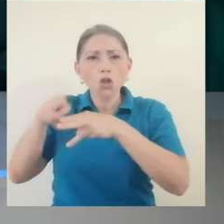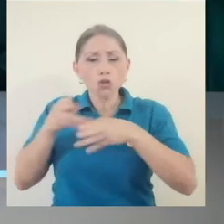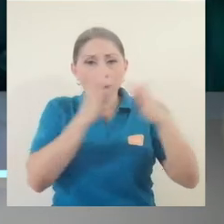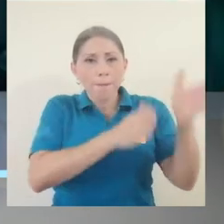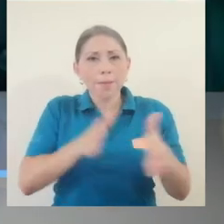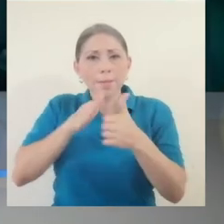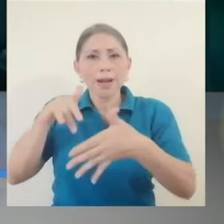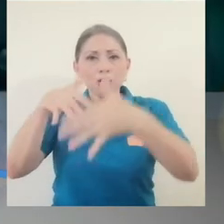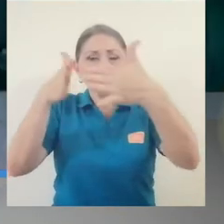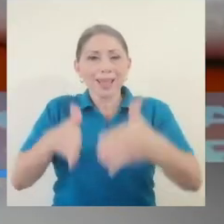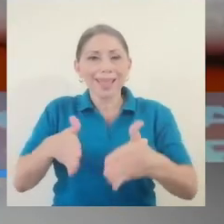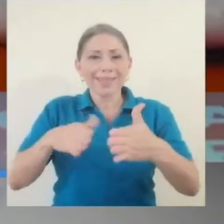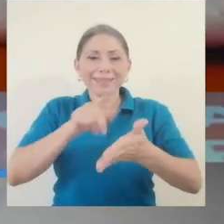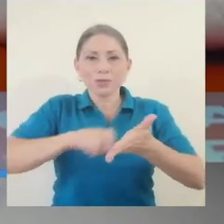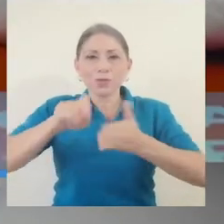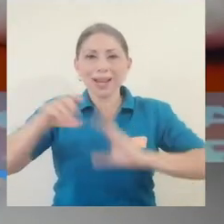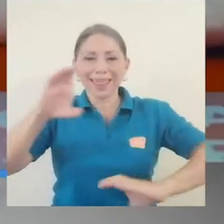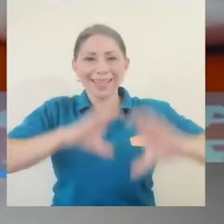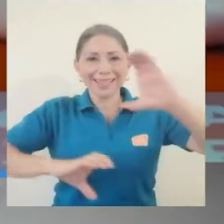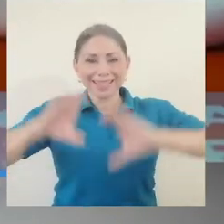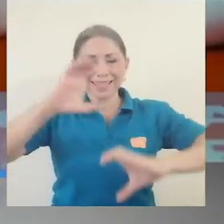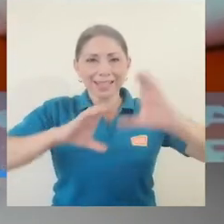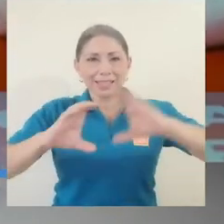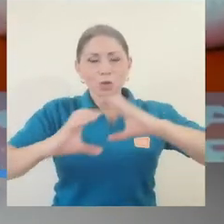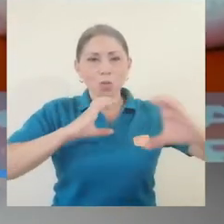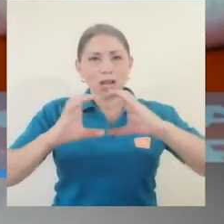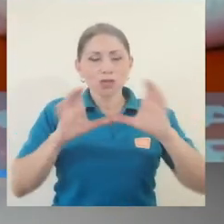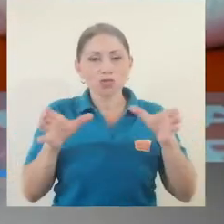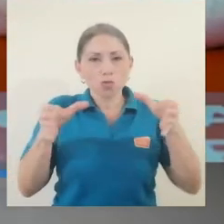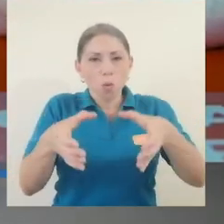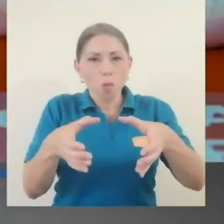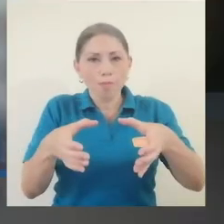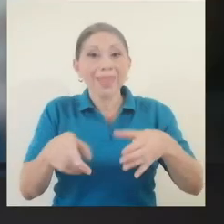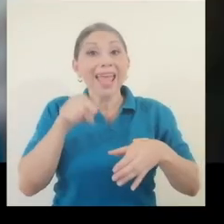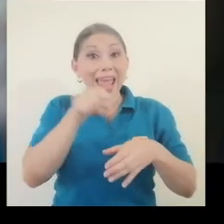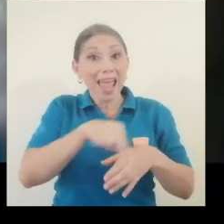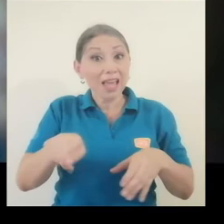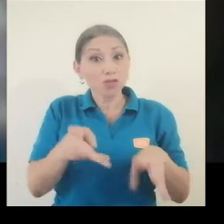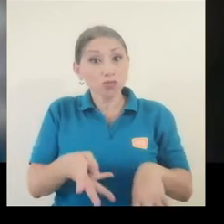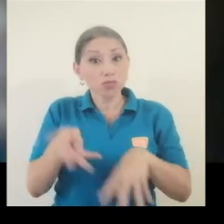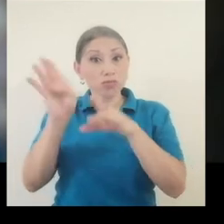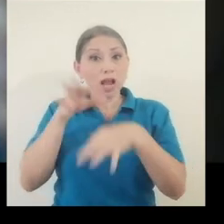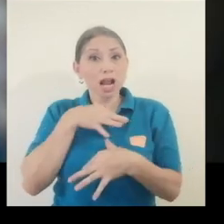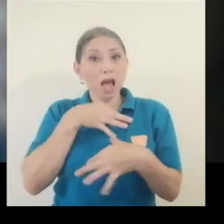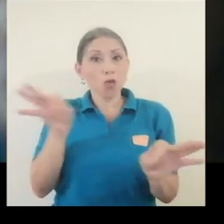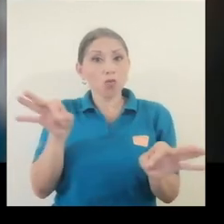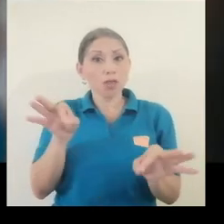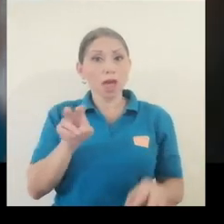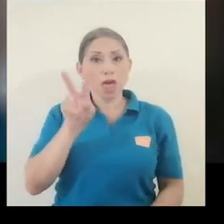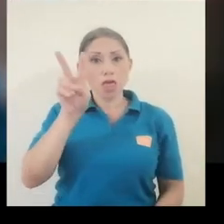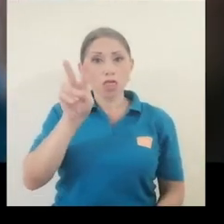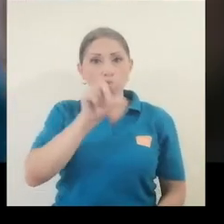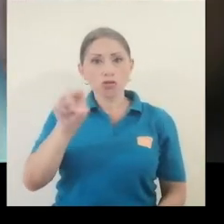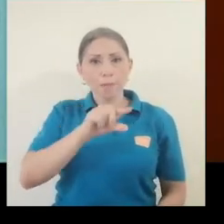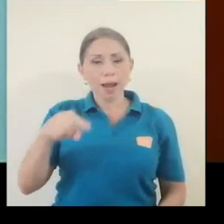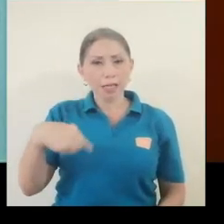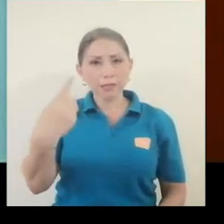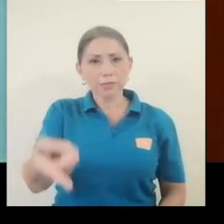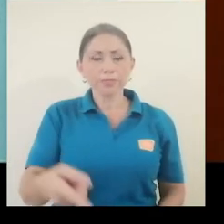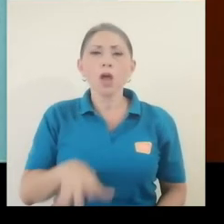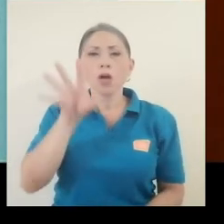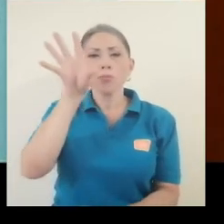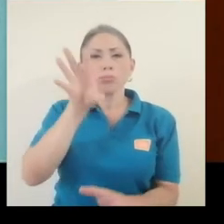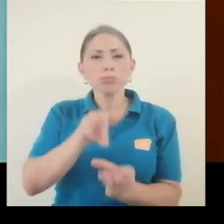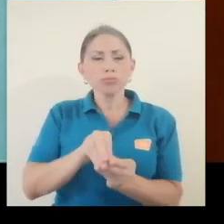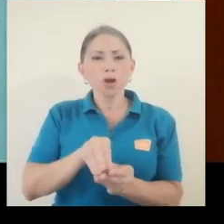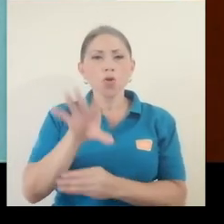estudiantes de la Escuela de Ciencias de Comunicación Colectiva. Estarán publicados gratuitamente por dos semanas. Son un